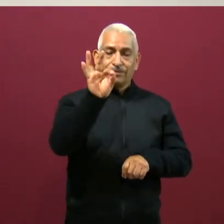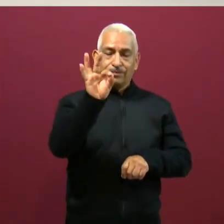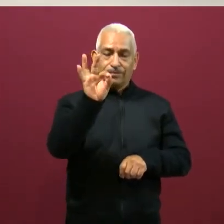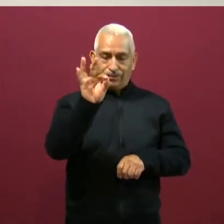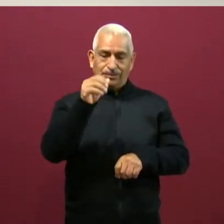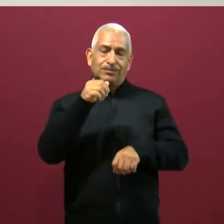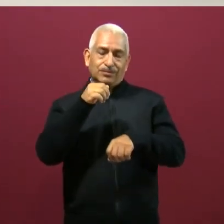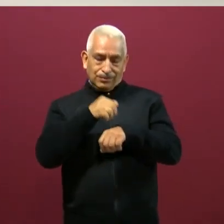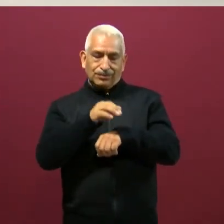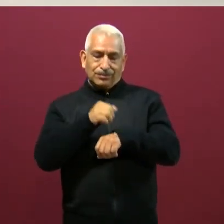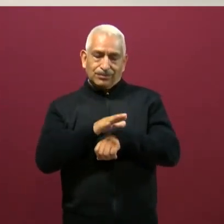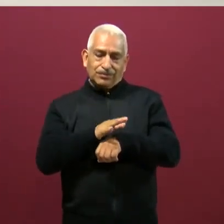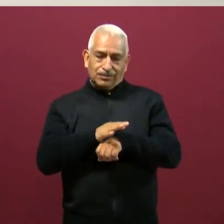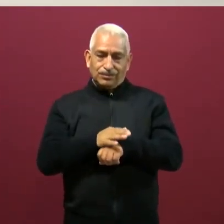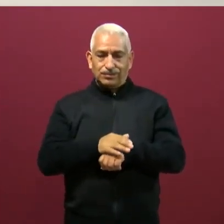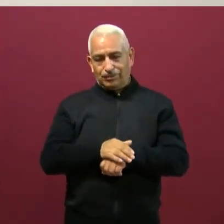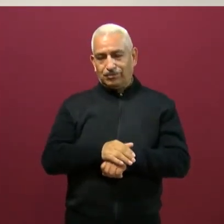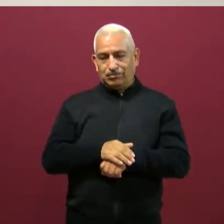signos perceptibles.